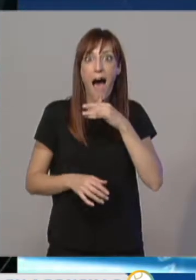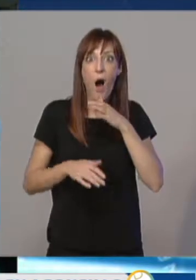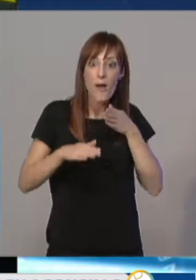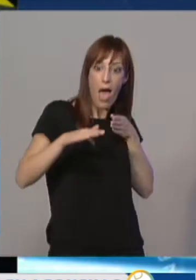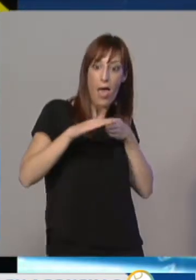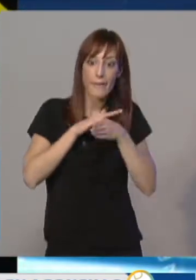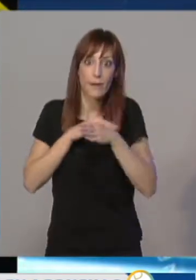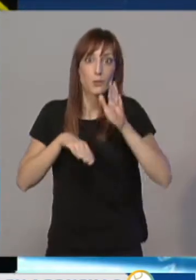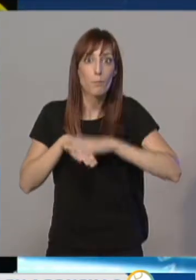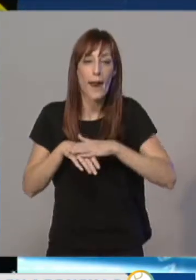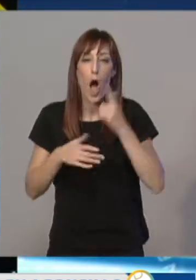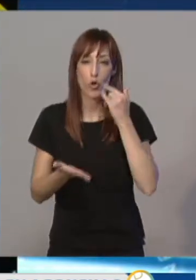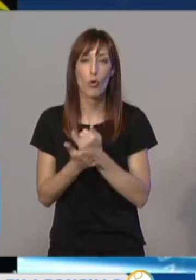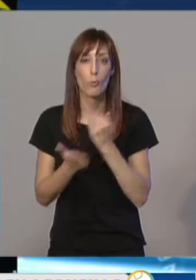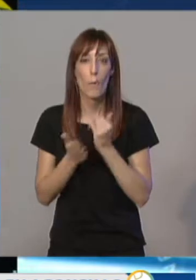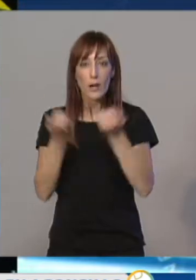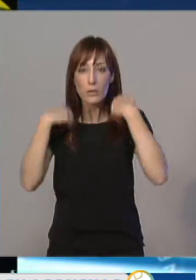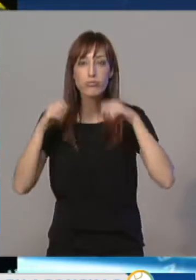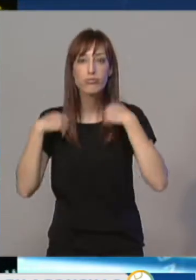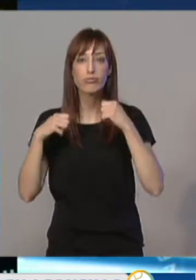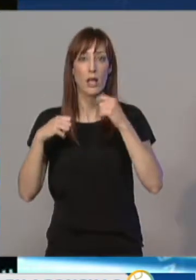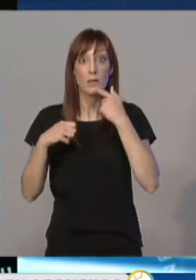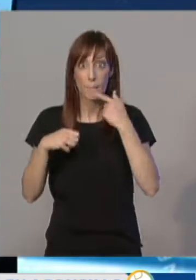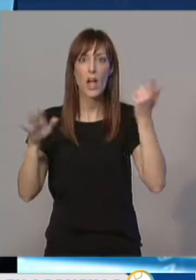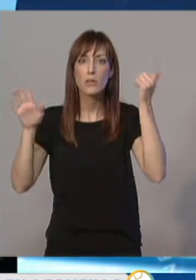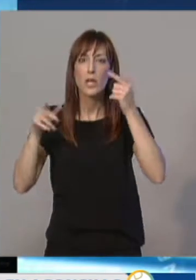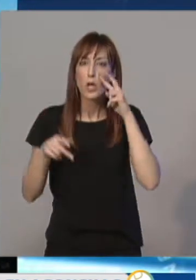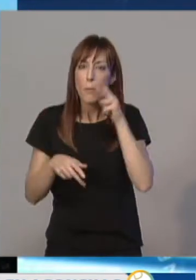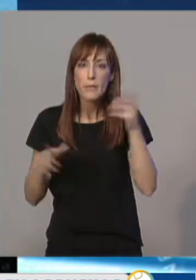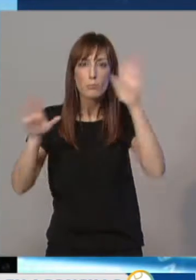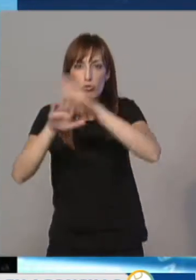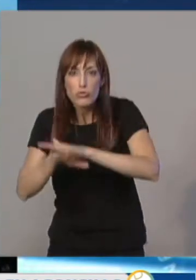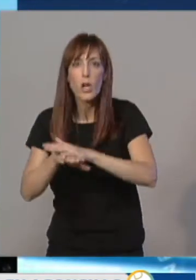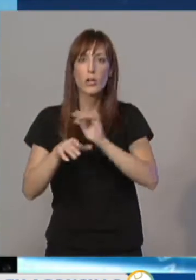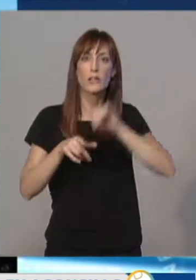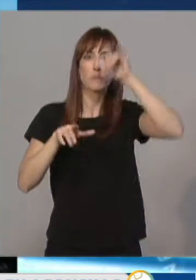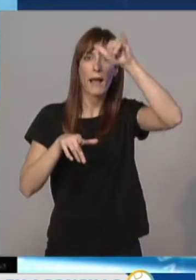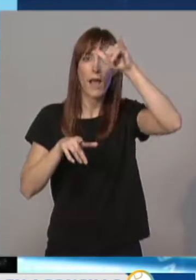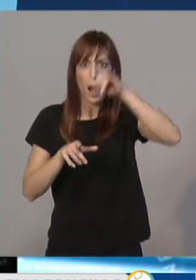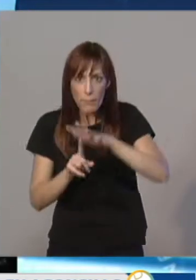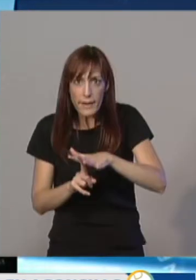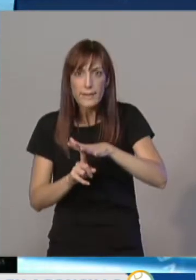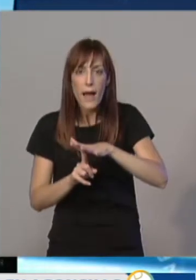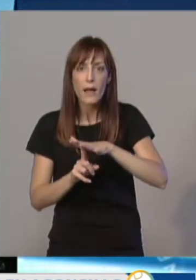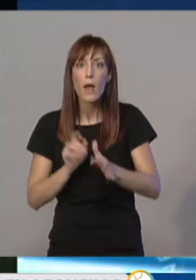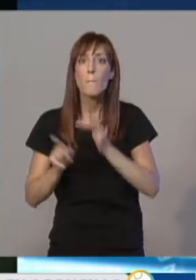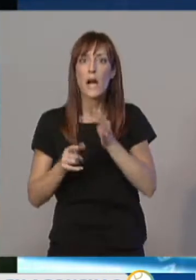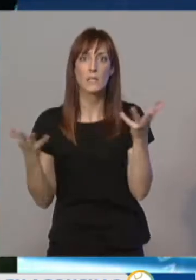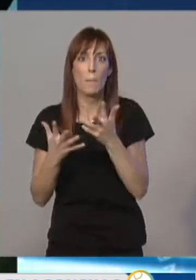para comprobar que la simulación es perfecta. Visión nocturna, climatología, velocidad, despegue, aterrizaje y emergencias.